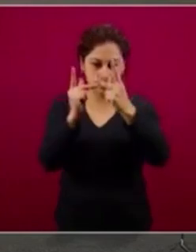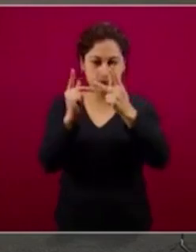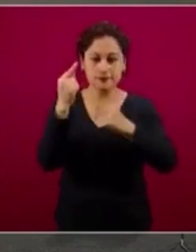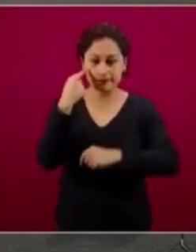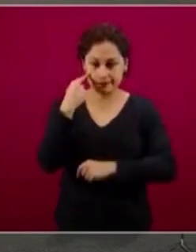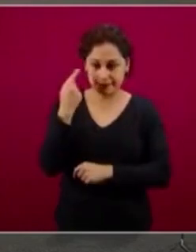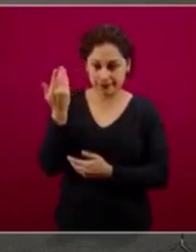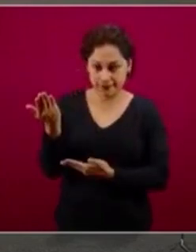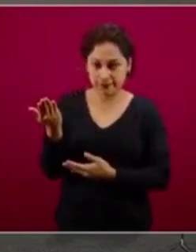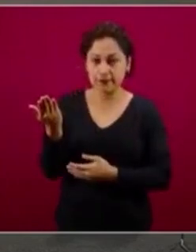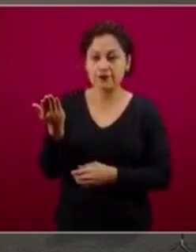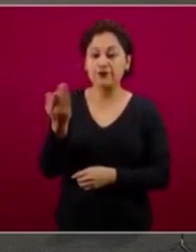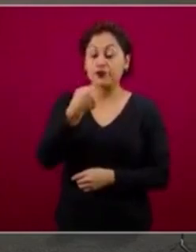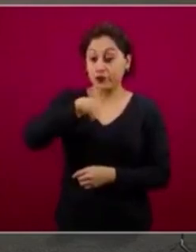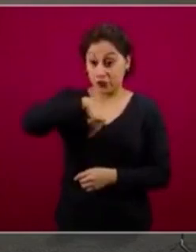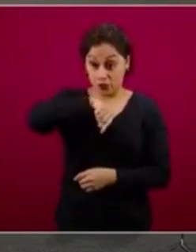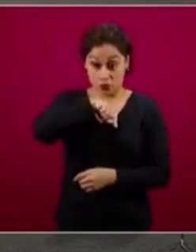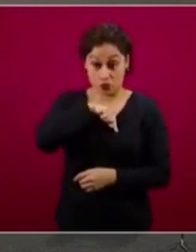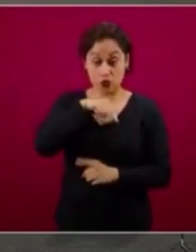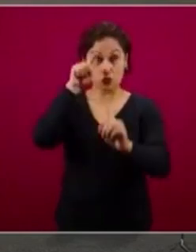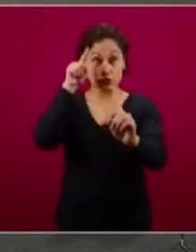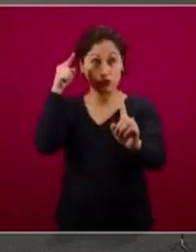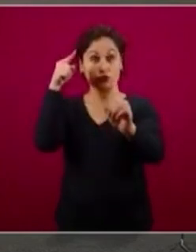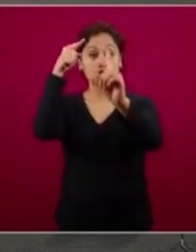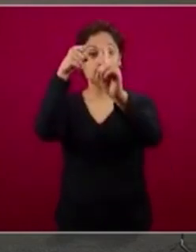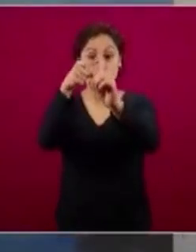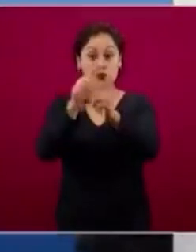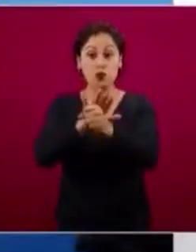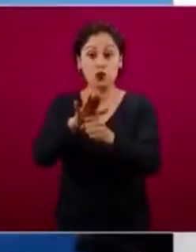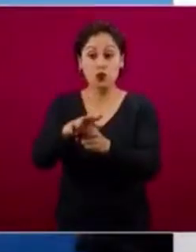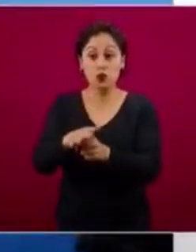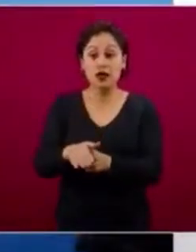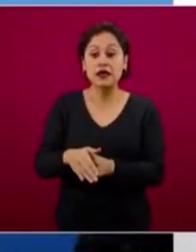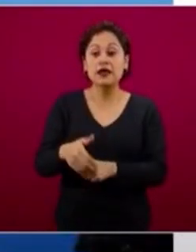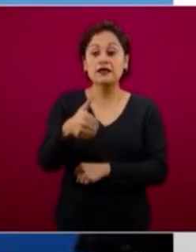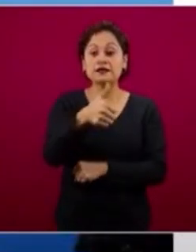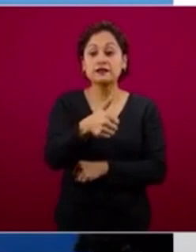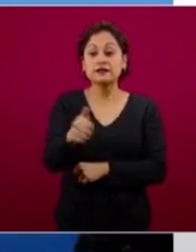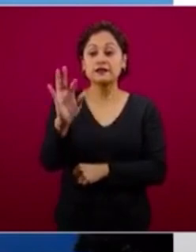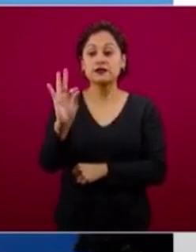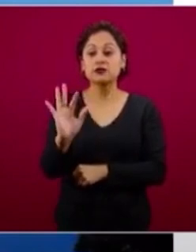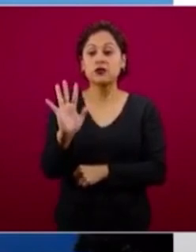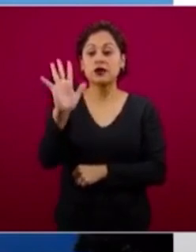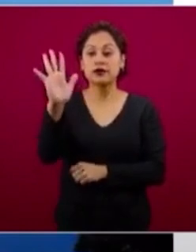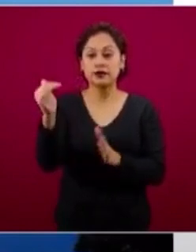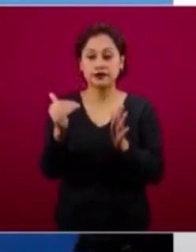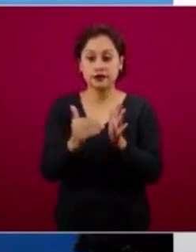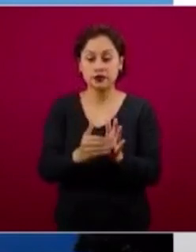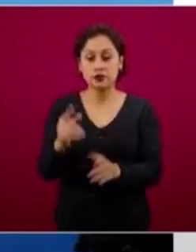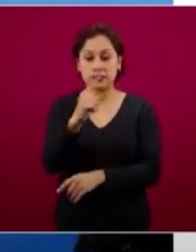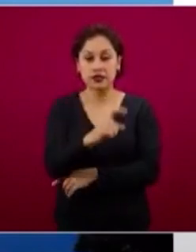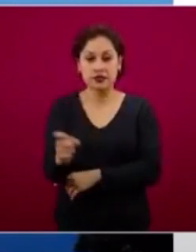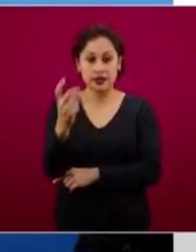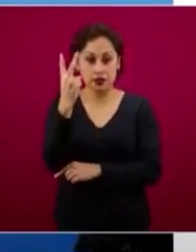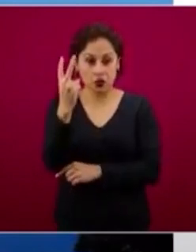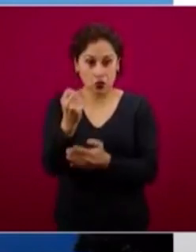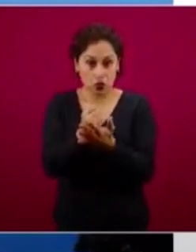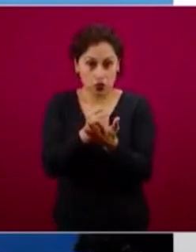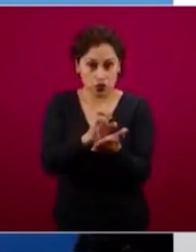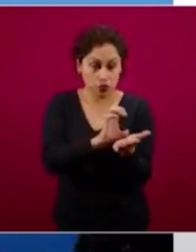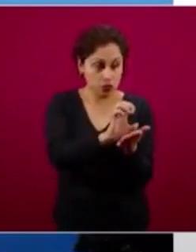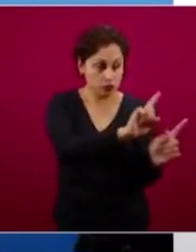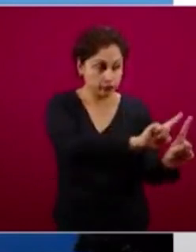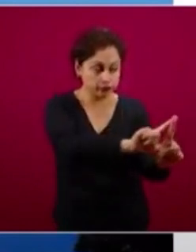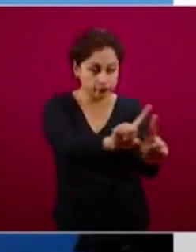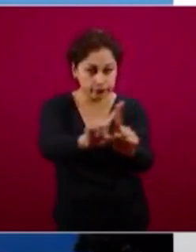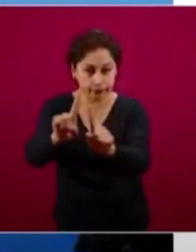Para nosotros la cima es esto, 645 mil 102 créditos solidarios, este es el